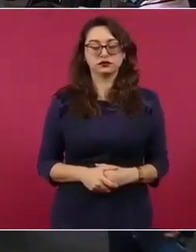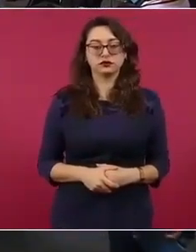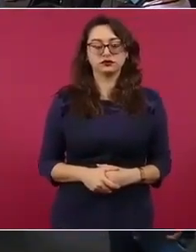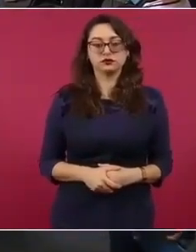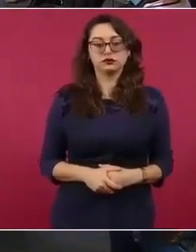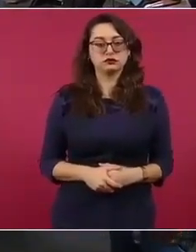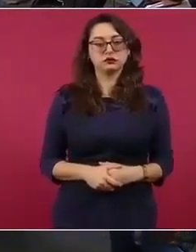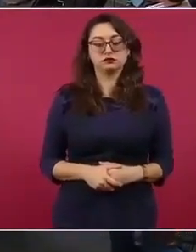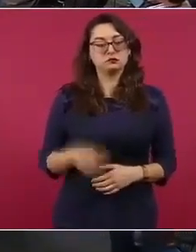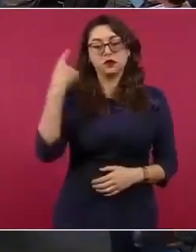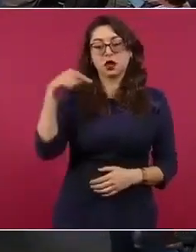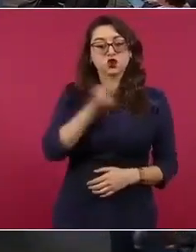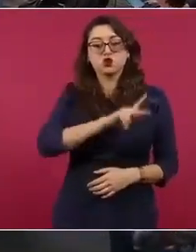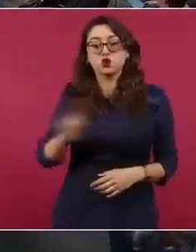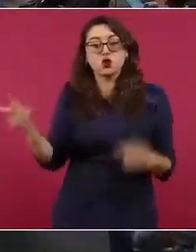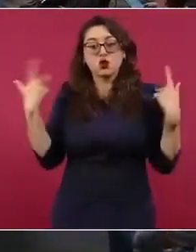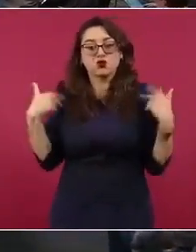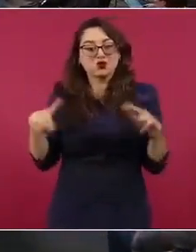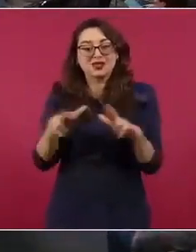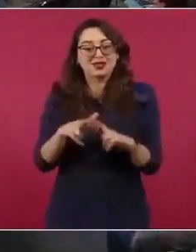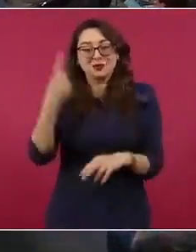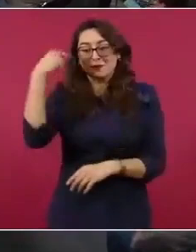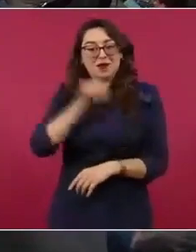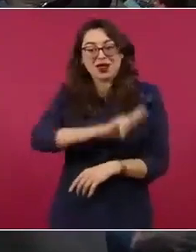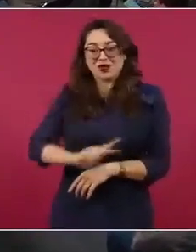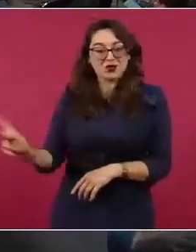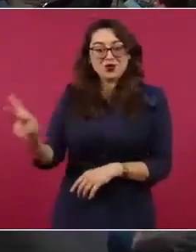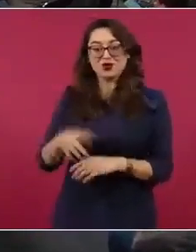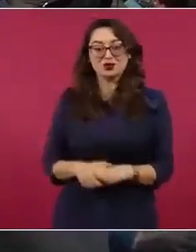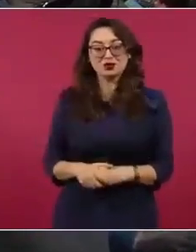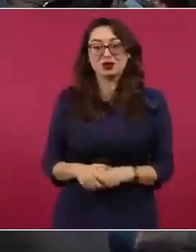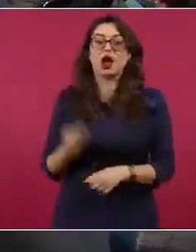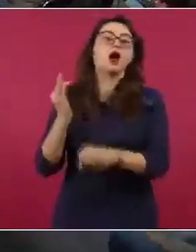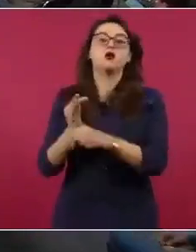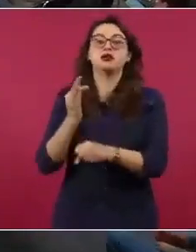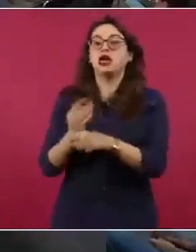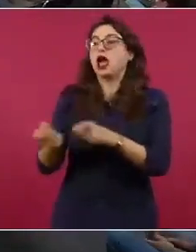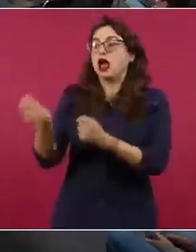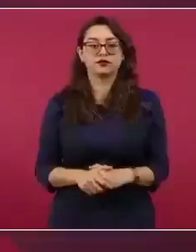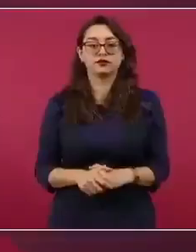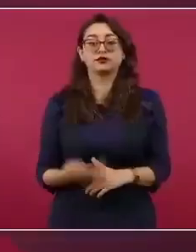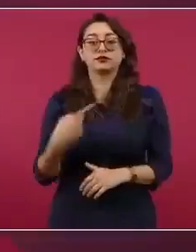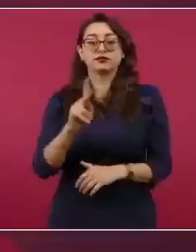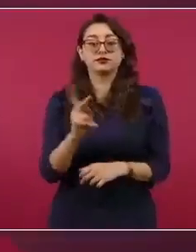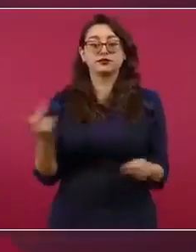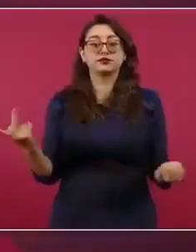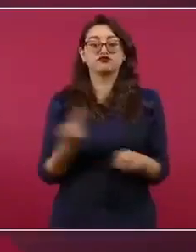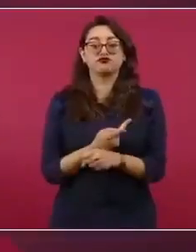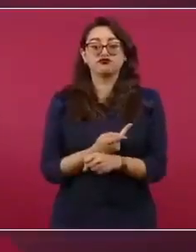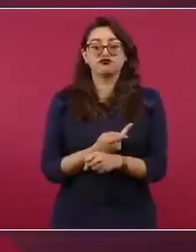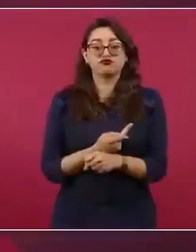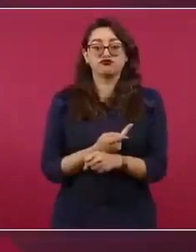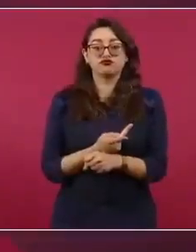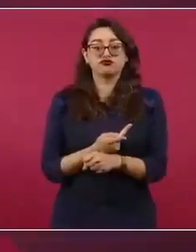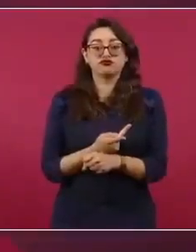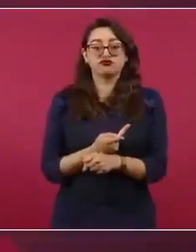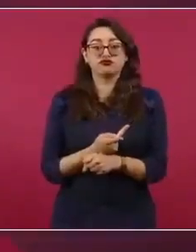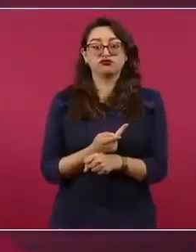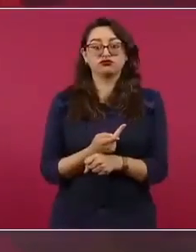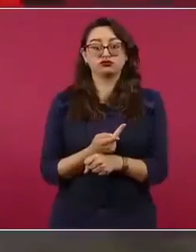pero es para todos. Es que ellos son los que más se van a beneficiar, los que ganan menos, precisamente. No hay paros,